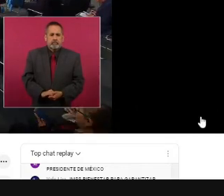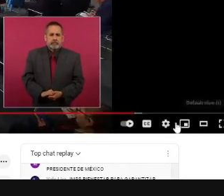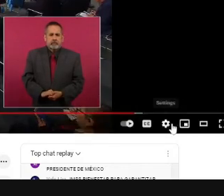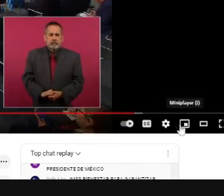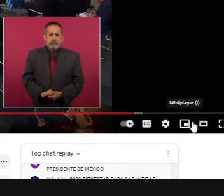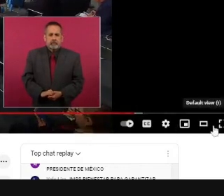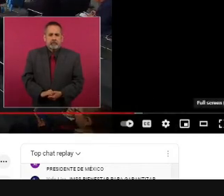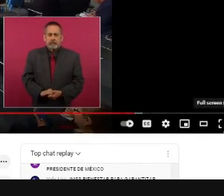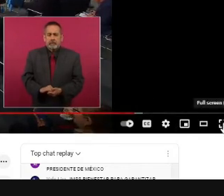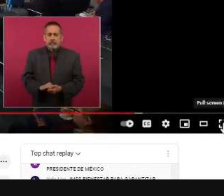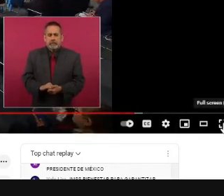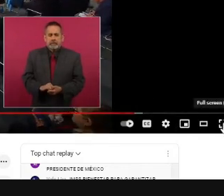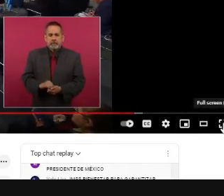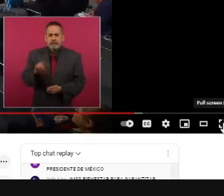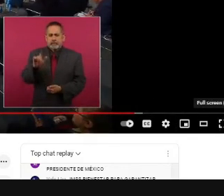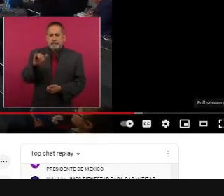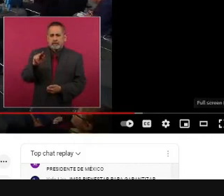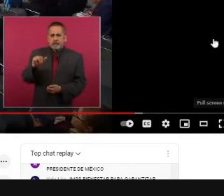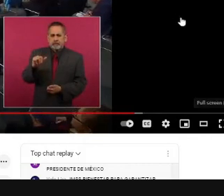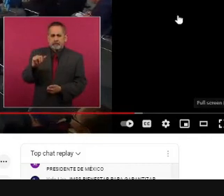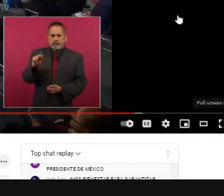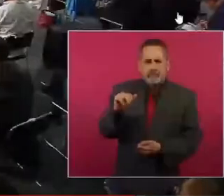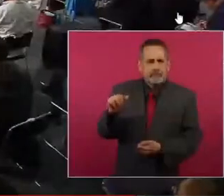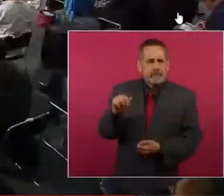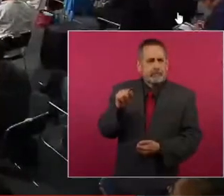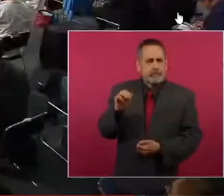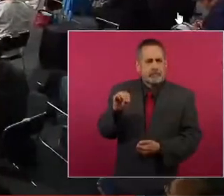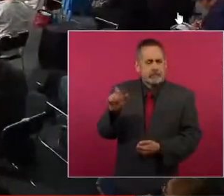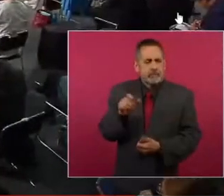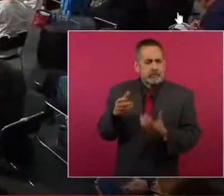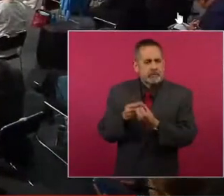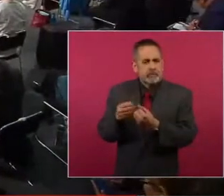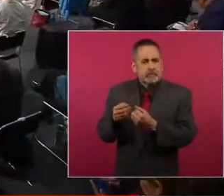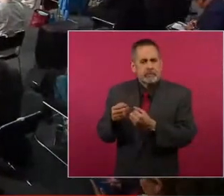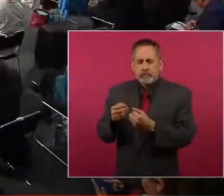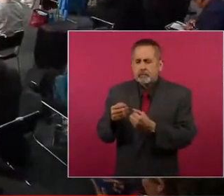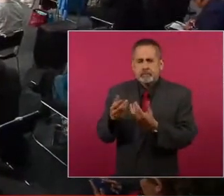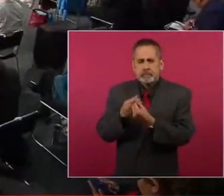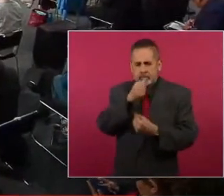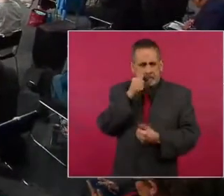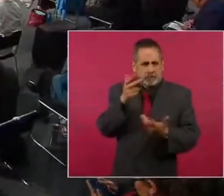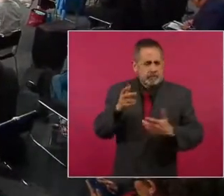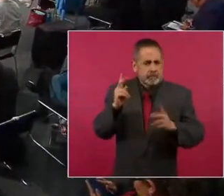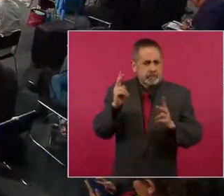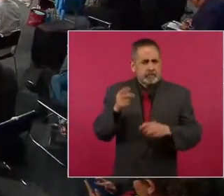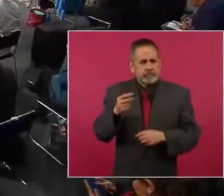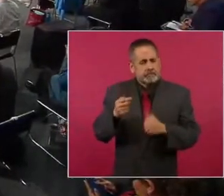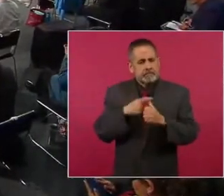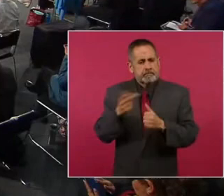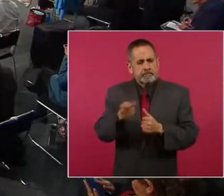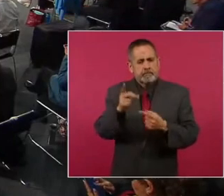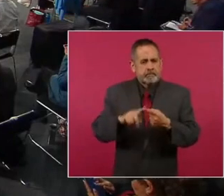buenos días liliana piña de tiempo punto com punto mx y puente libre punto mx de juárez mi tema mi primer tema